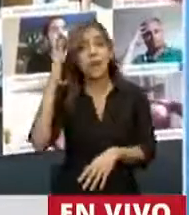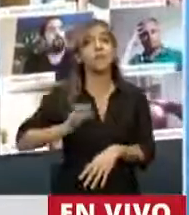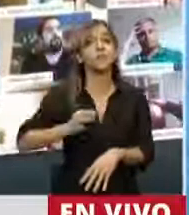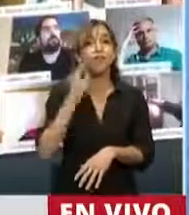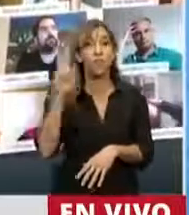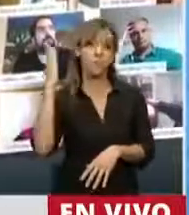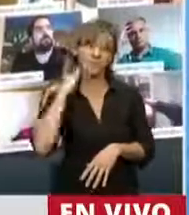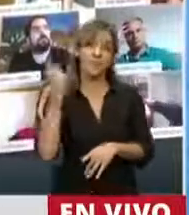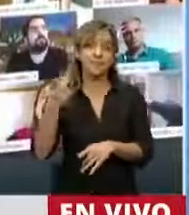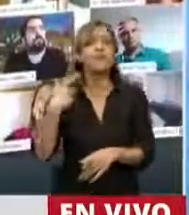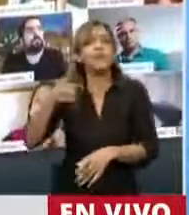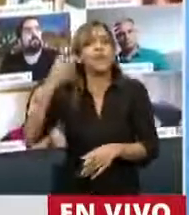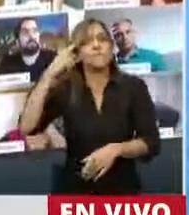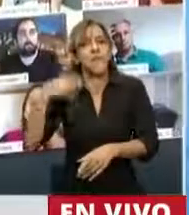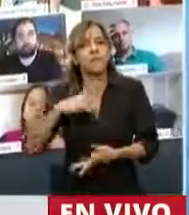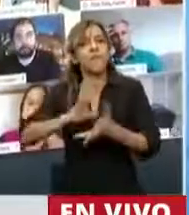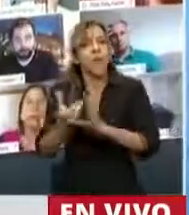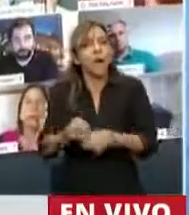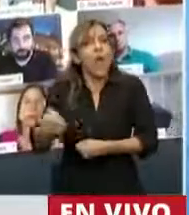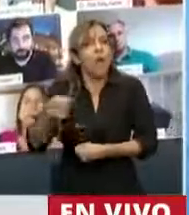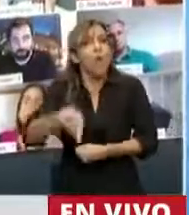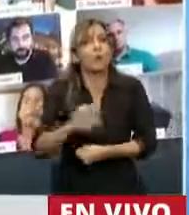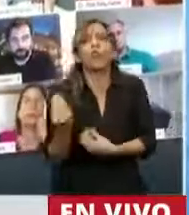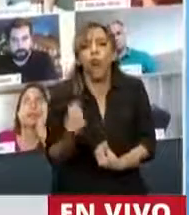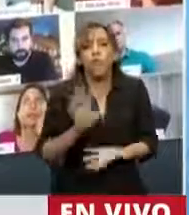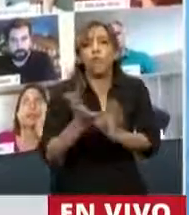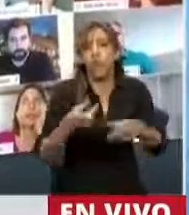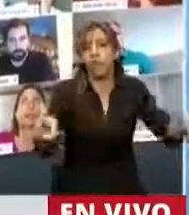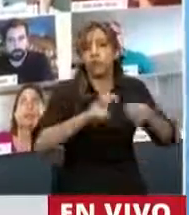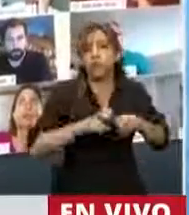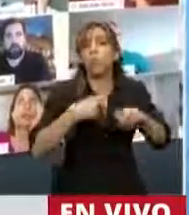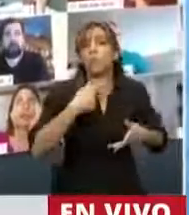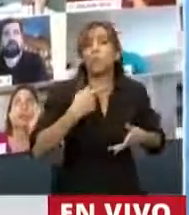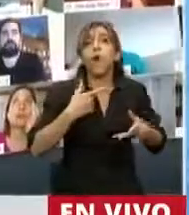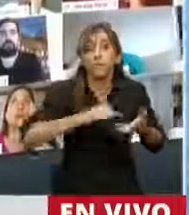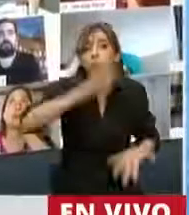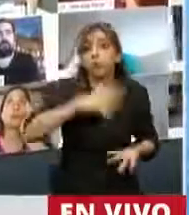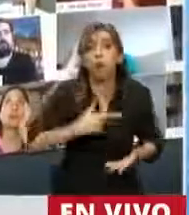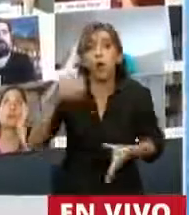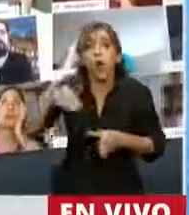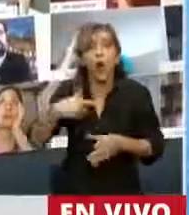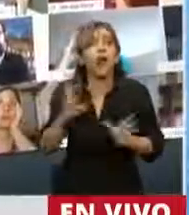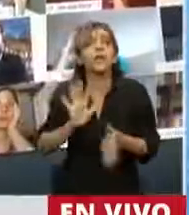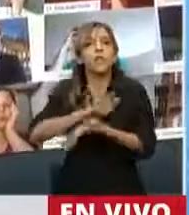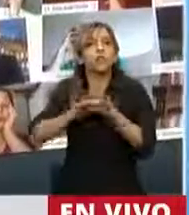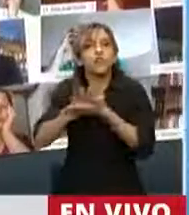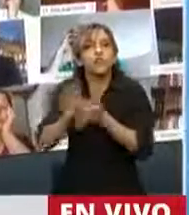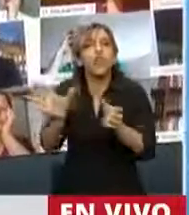Prat-Gay vaticinó un ajuste fiscal tremendo en caso de no acordar con los holdouts. Fíjense cómo hacían política,